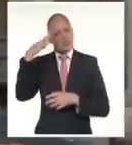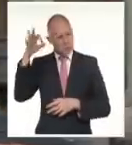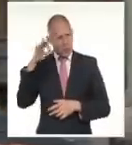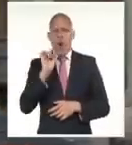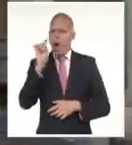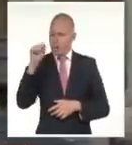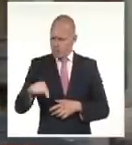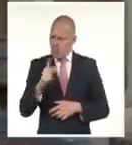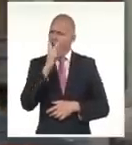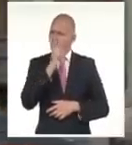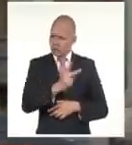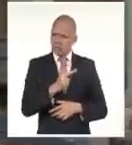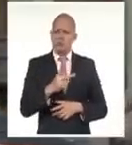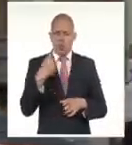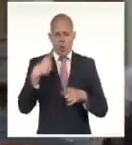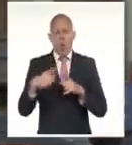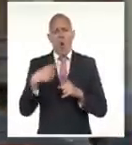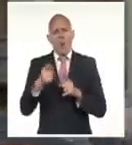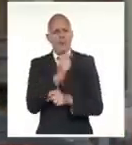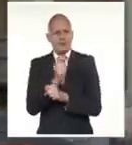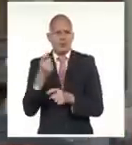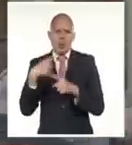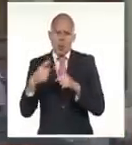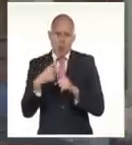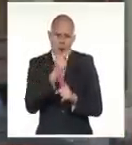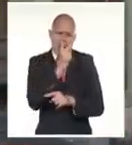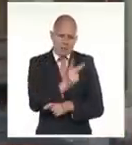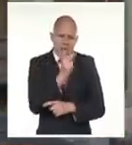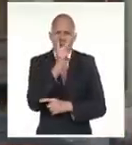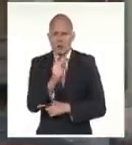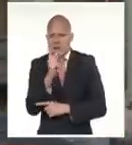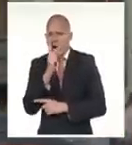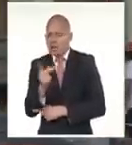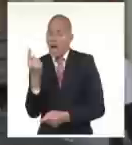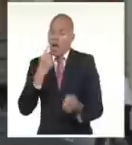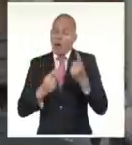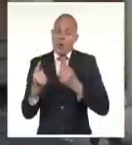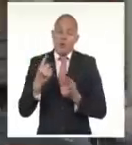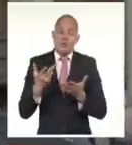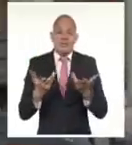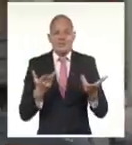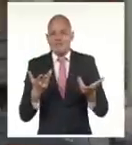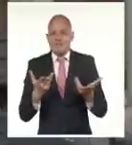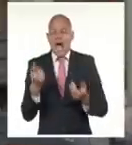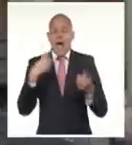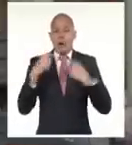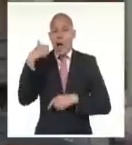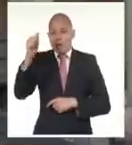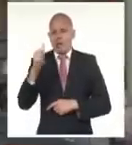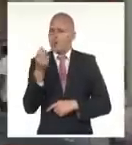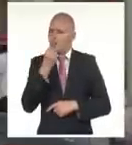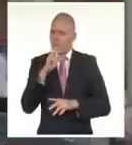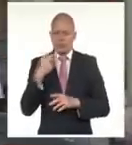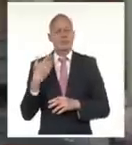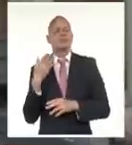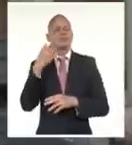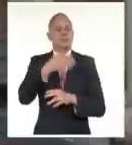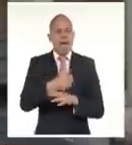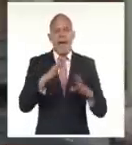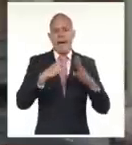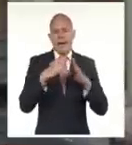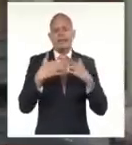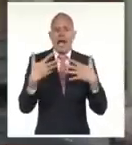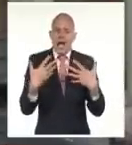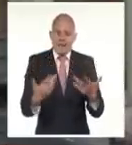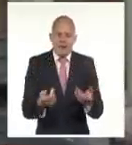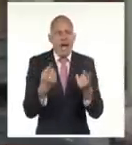profesores, para que se fueran atendiendo estos niños y los que no asistieron se visitaron en su vivienda también para evaluar todo lo